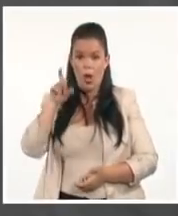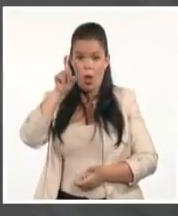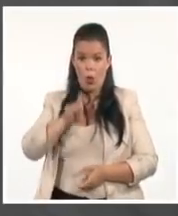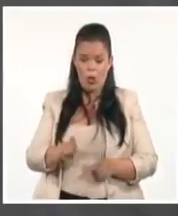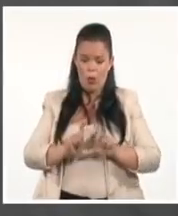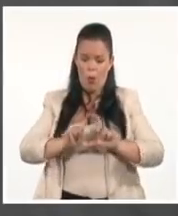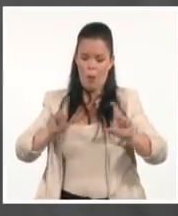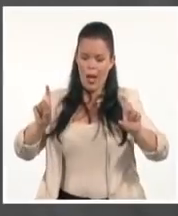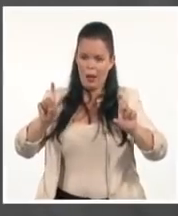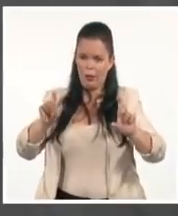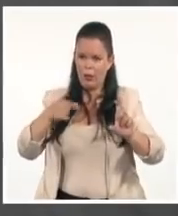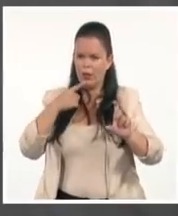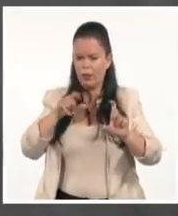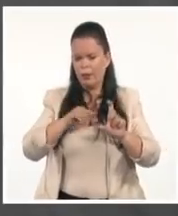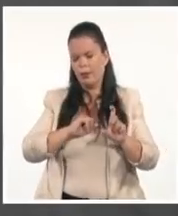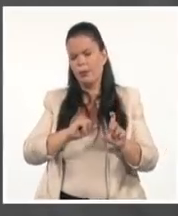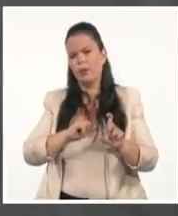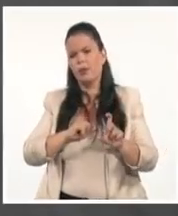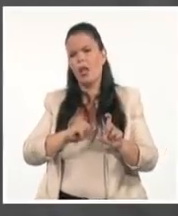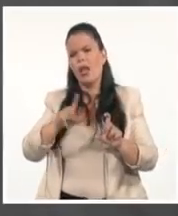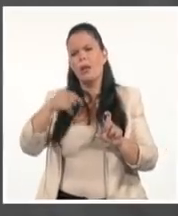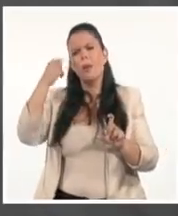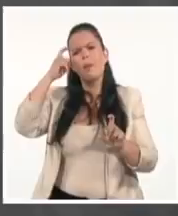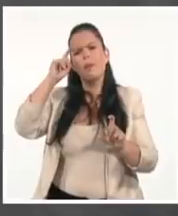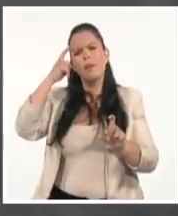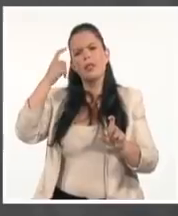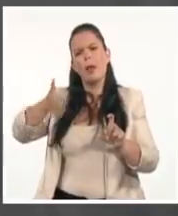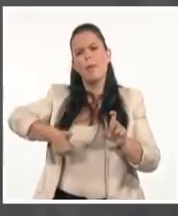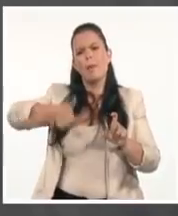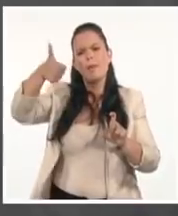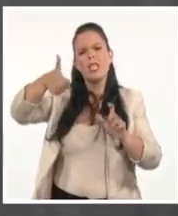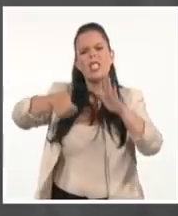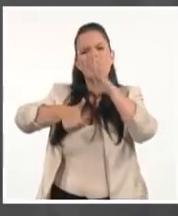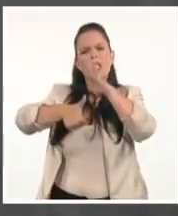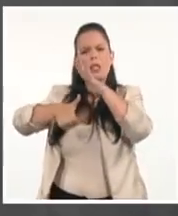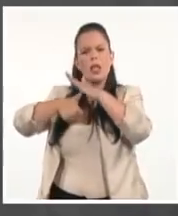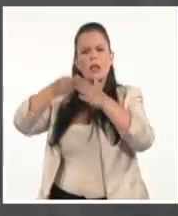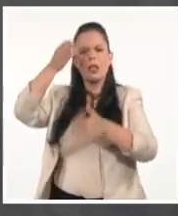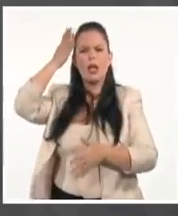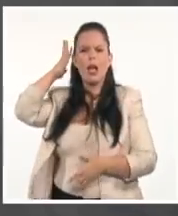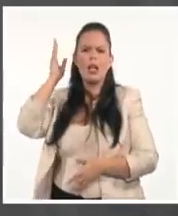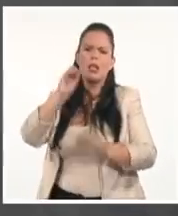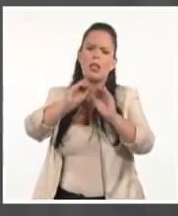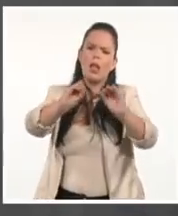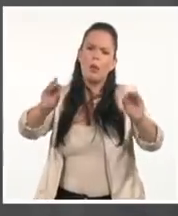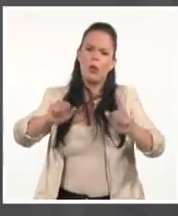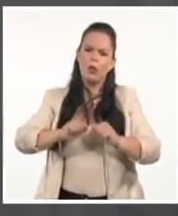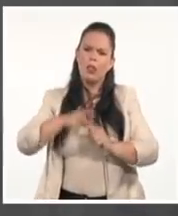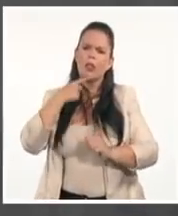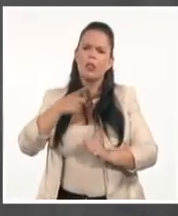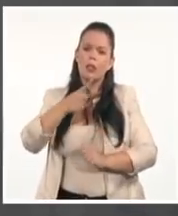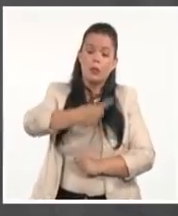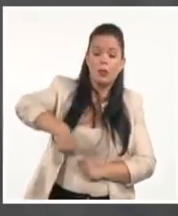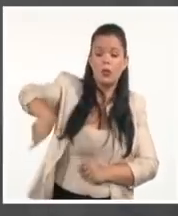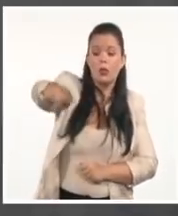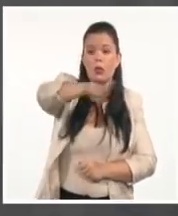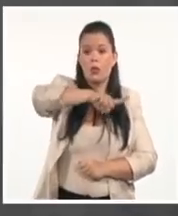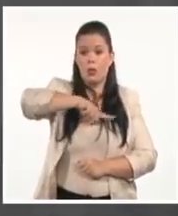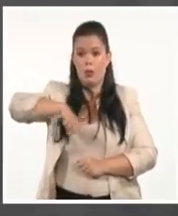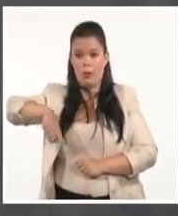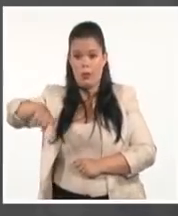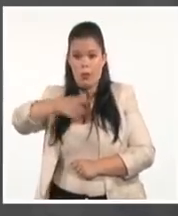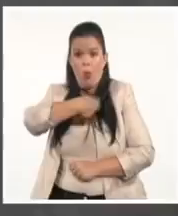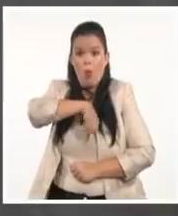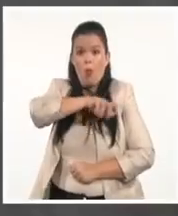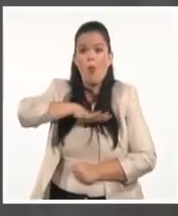en el presidente de la República y en el llamado que hizo, llamado legítimo. Los ciudadanos tienen el derecho de combatir por todos los medios,